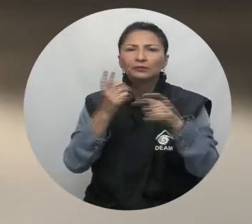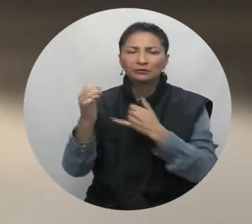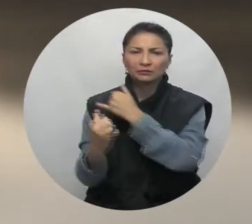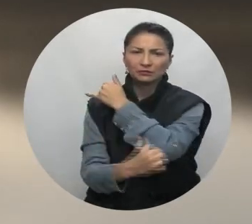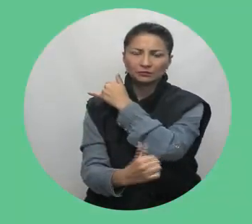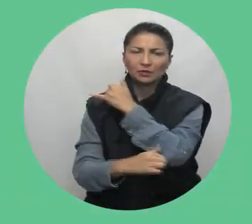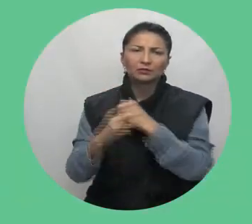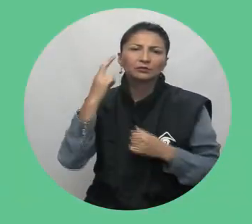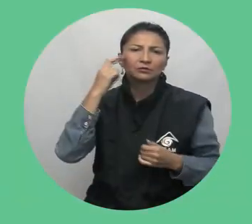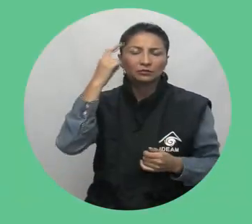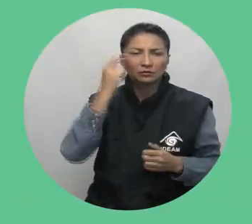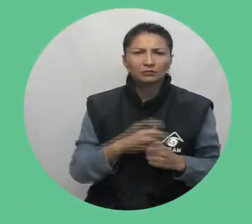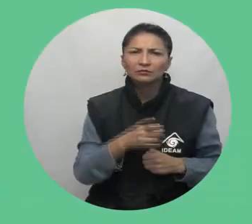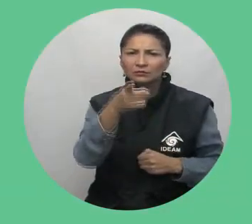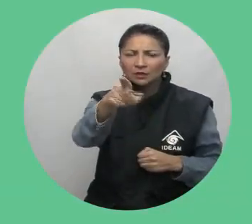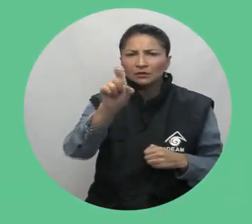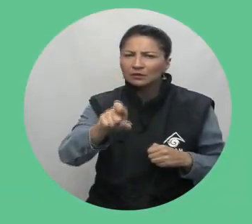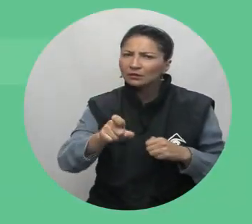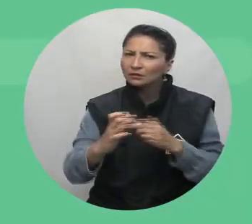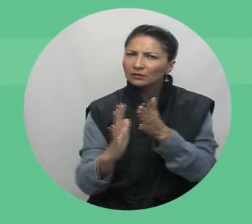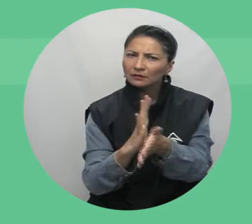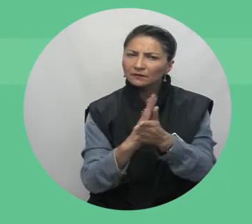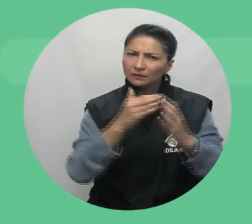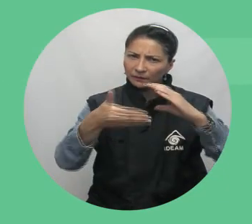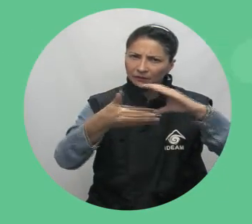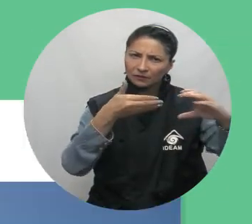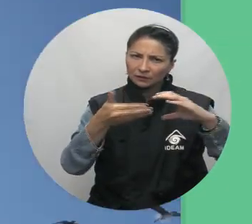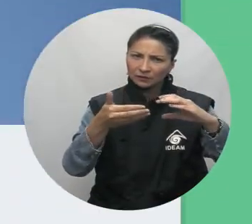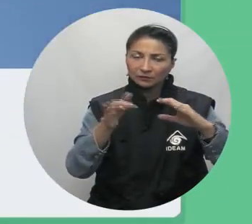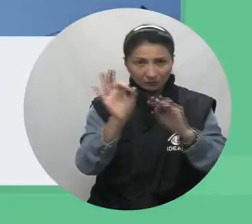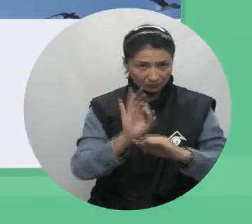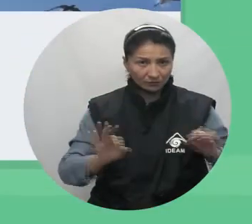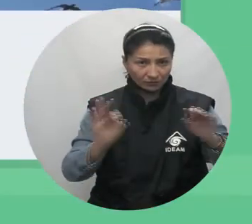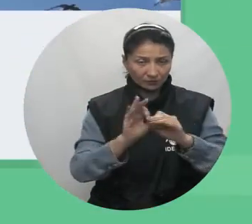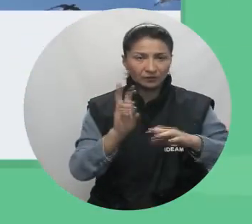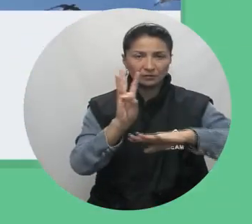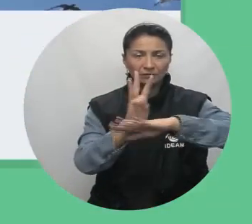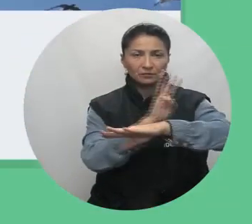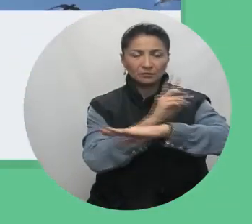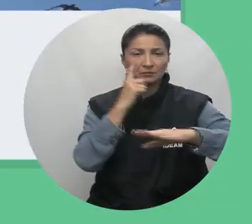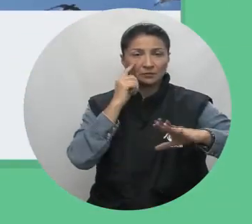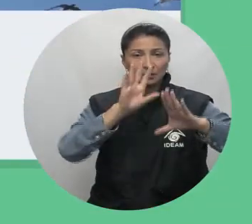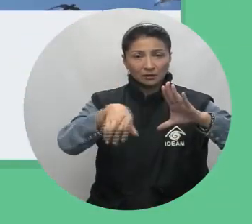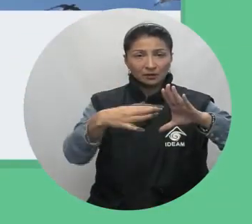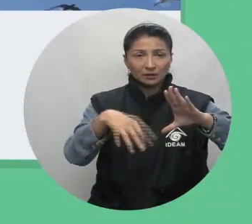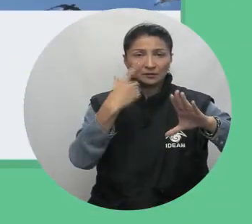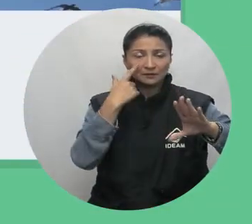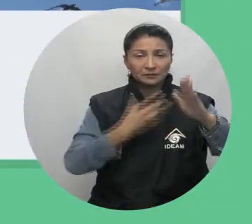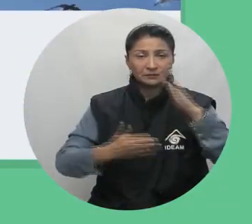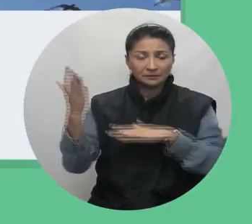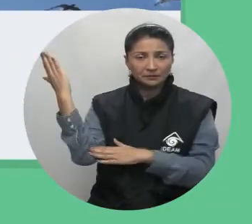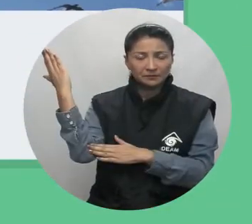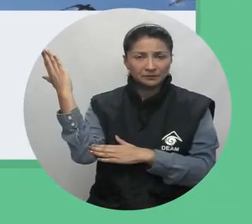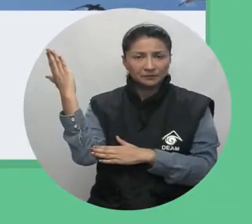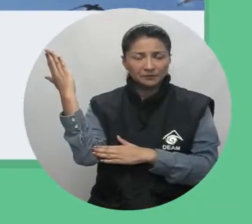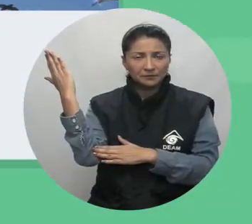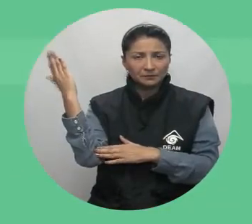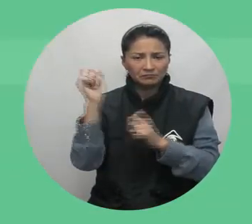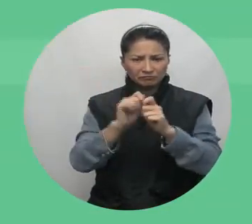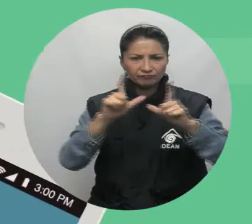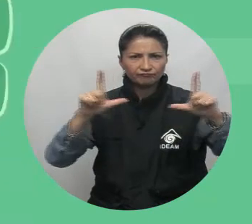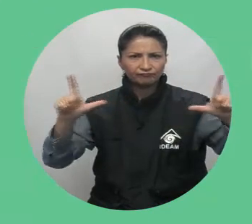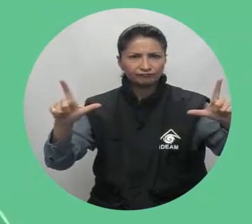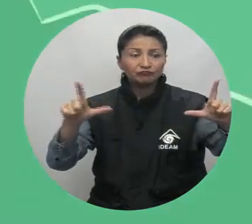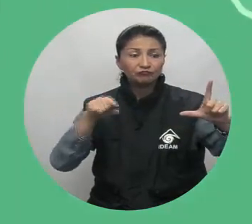en sectores de Boyacá y en el Chocó. Para mayor información sobre el pronóstico del tiempo, visítenos en www.ideam.gov